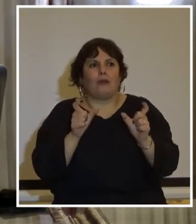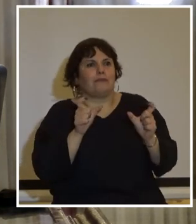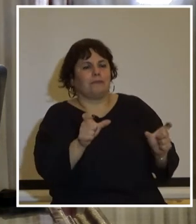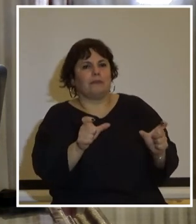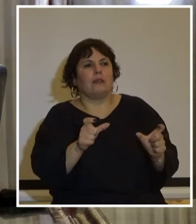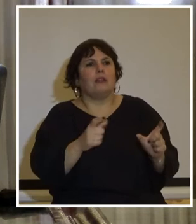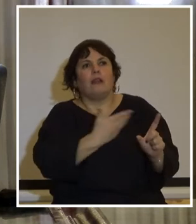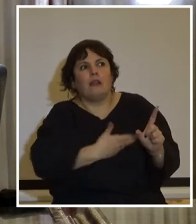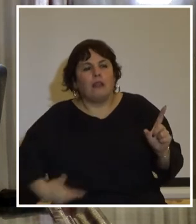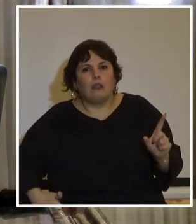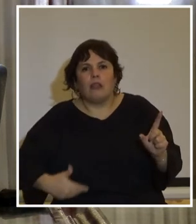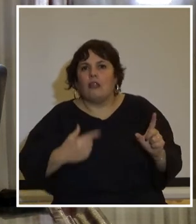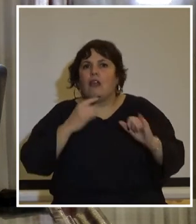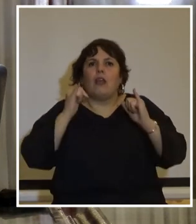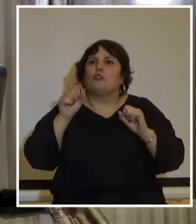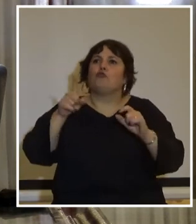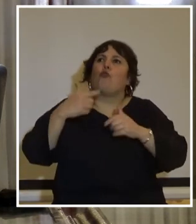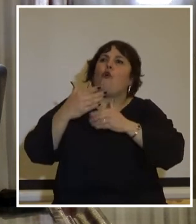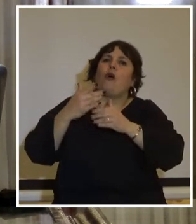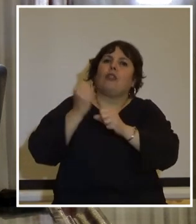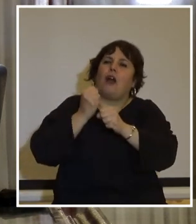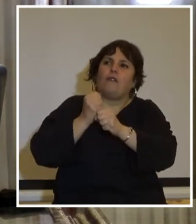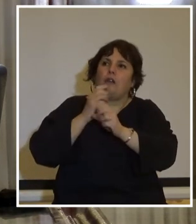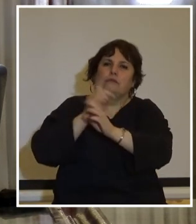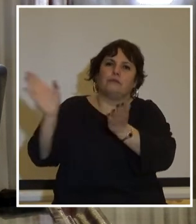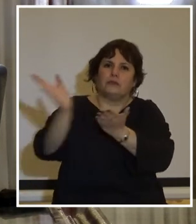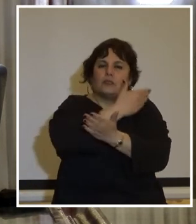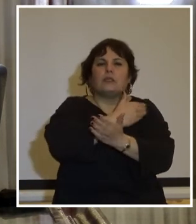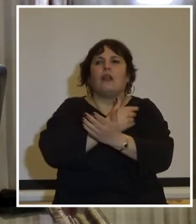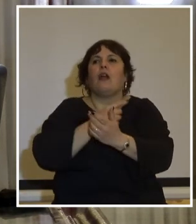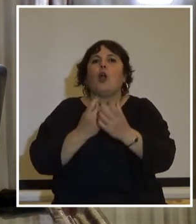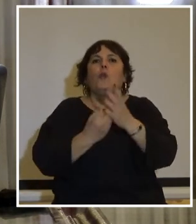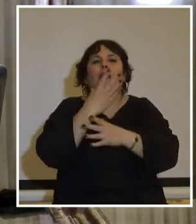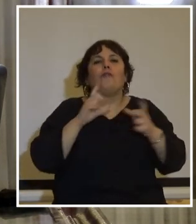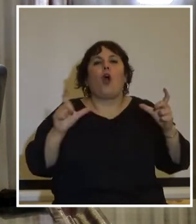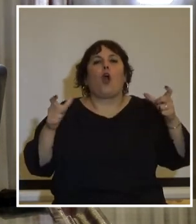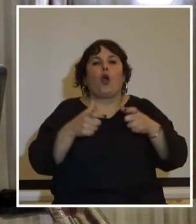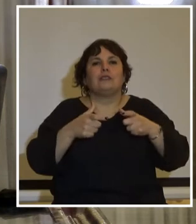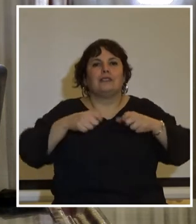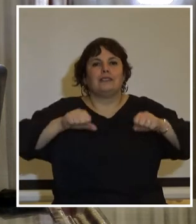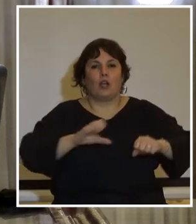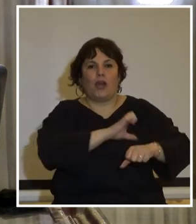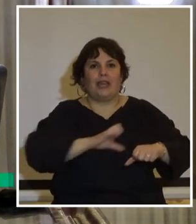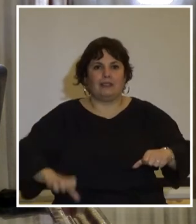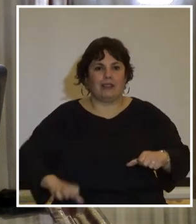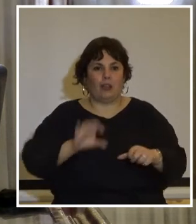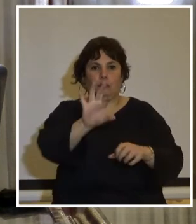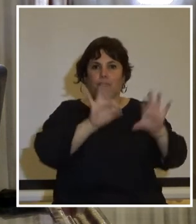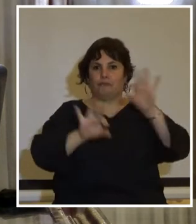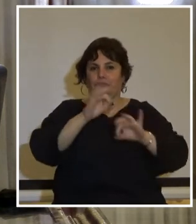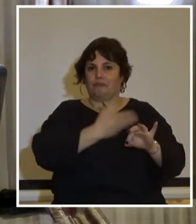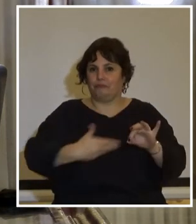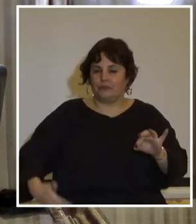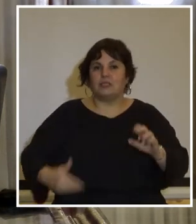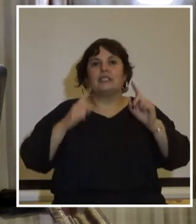poder ejecutivo es cesado en sus funciones y sustituido por un consejo de estado cuyos miembros eran elegidos por el poder ejecutivo y